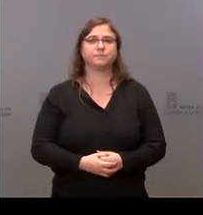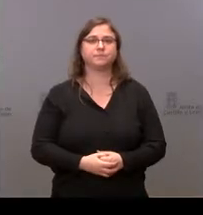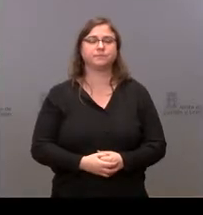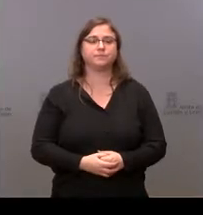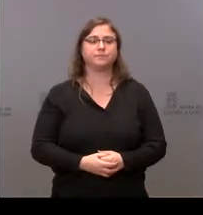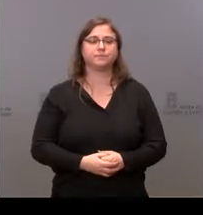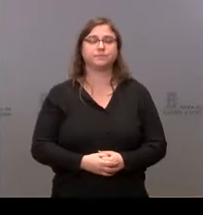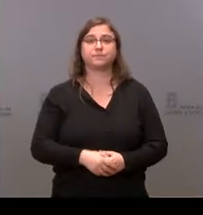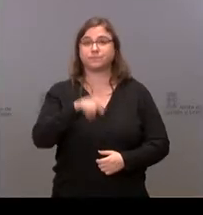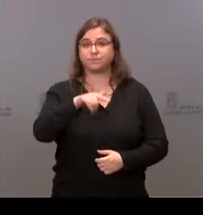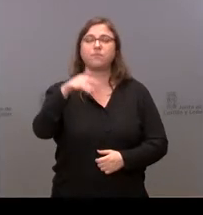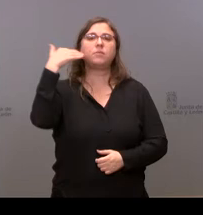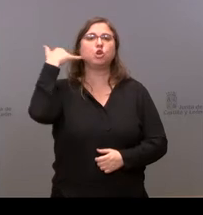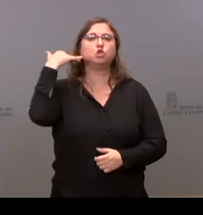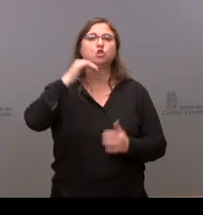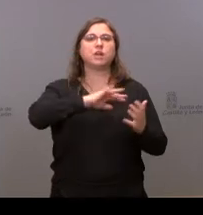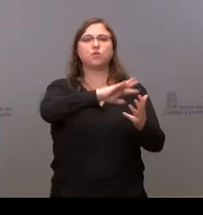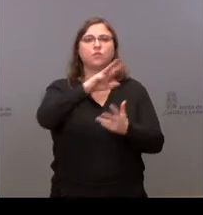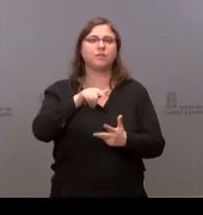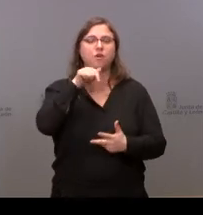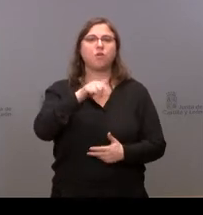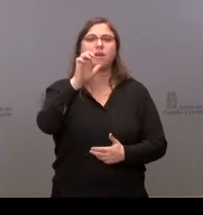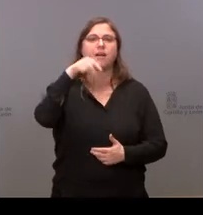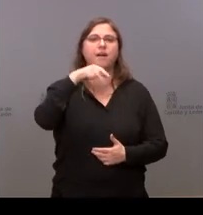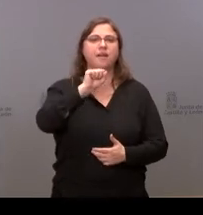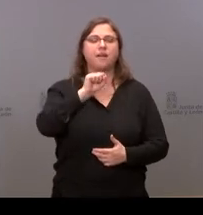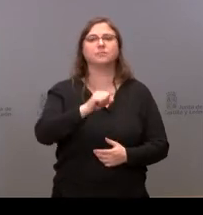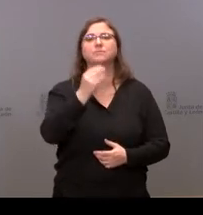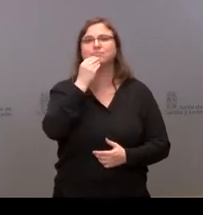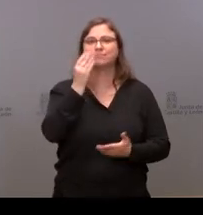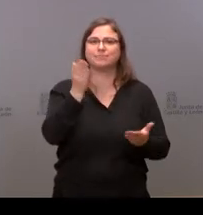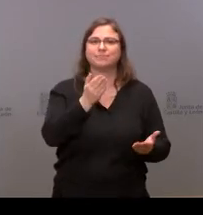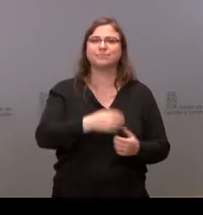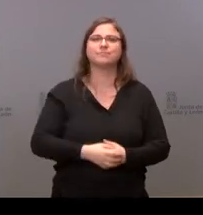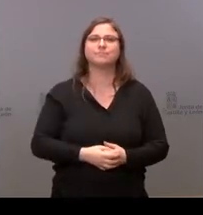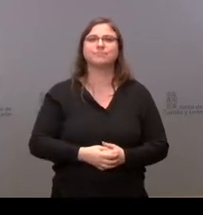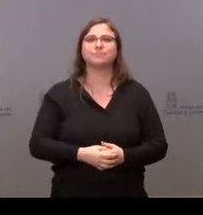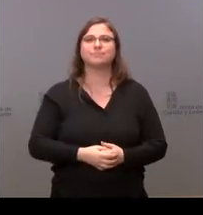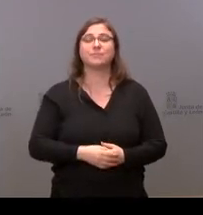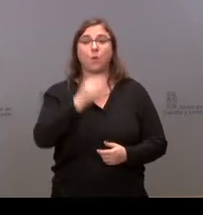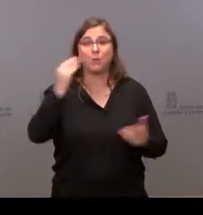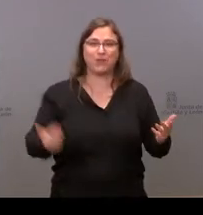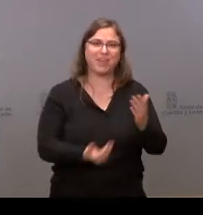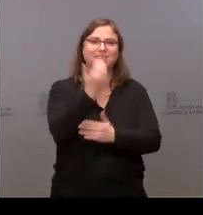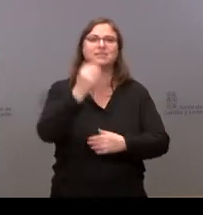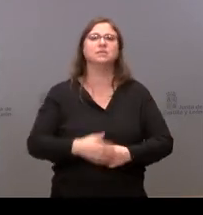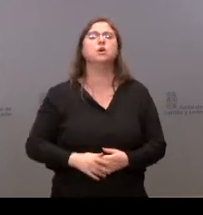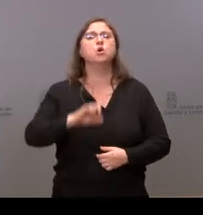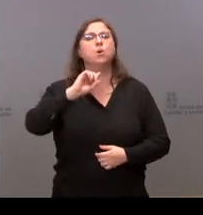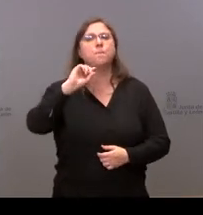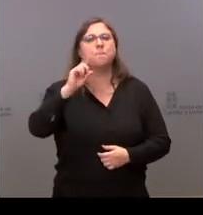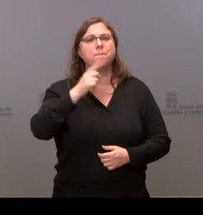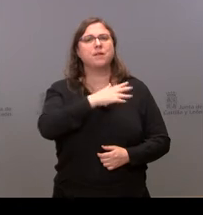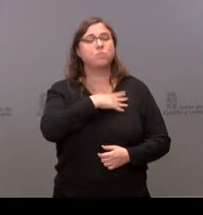Desde Soria Noticias nos sigue hoy Encarna Muñoz Encarna adelante Buenos días en primer lugar